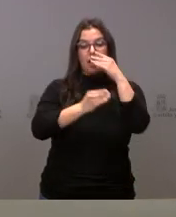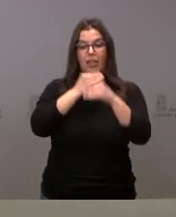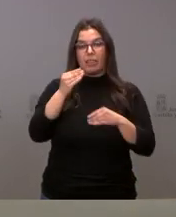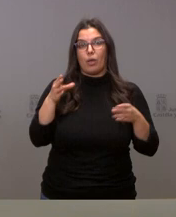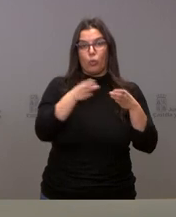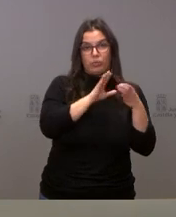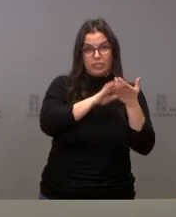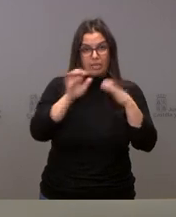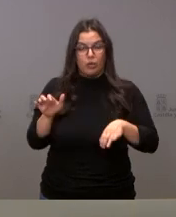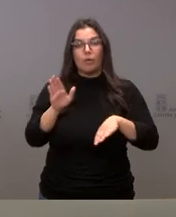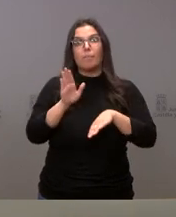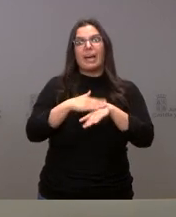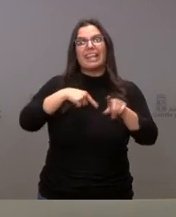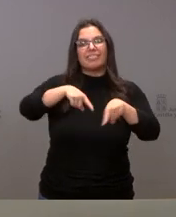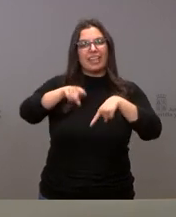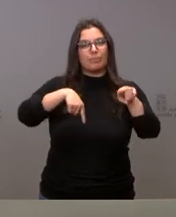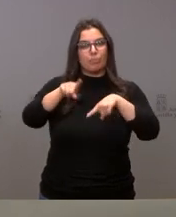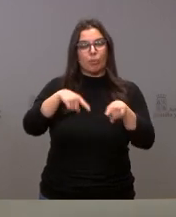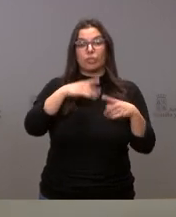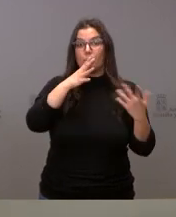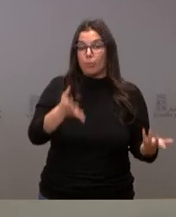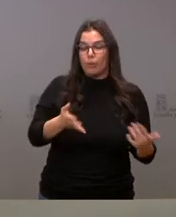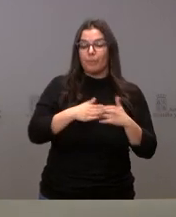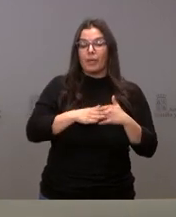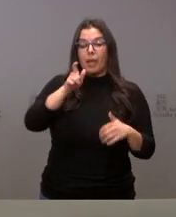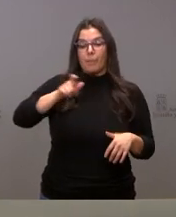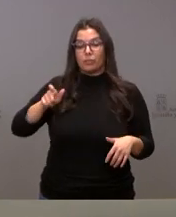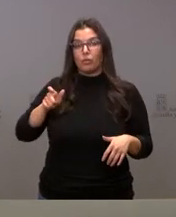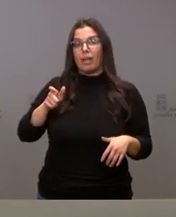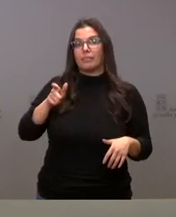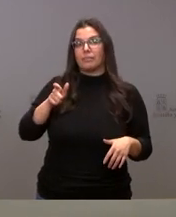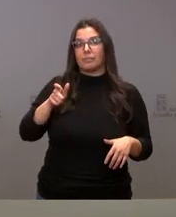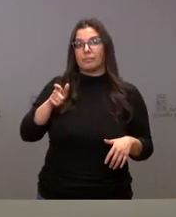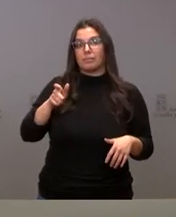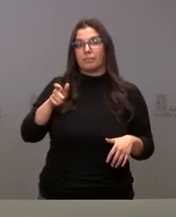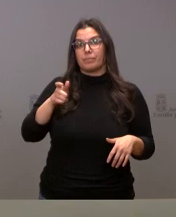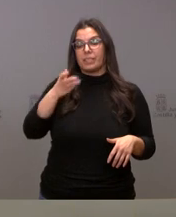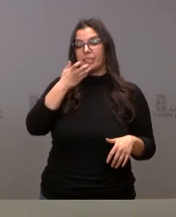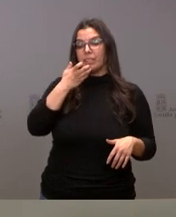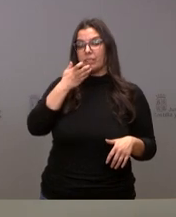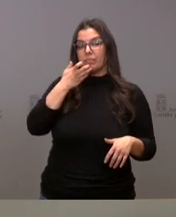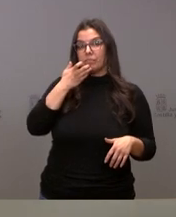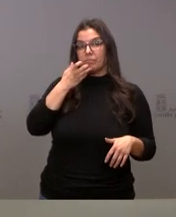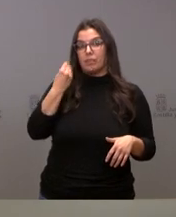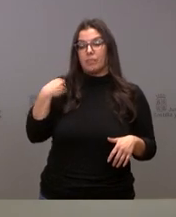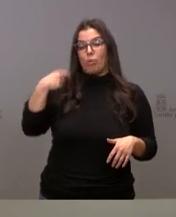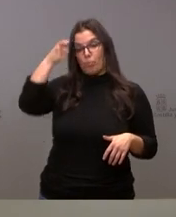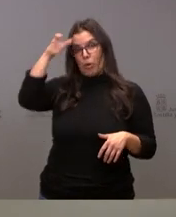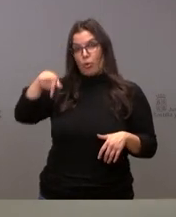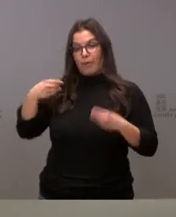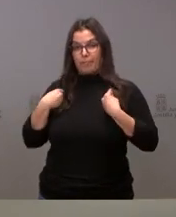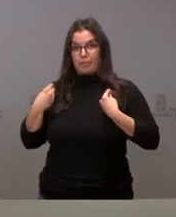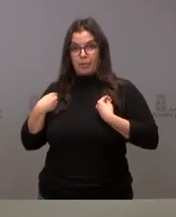Castilla y León para el transporte de aquellas personas que tienen su mesa electoral fuera de la localidad